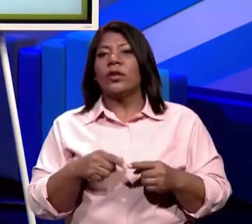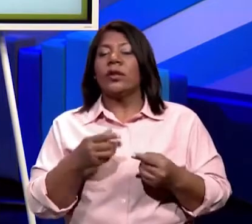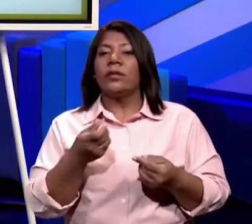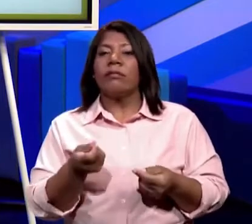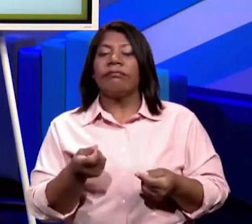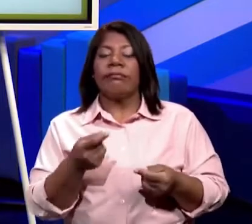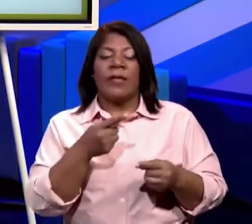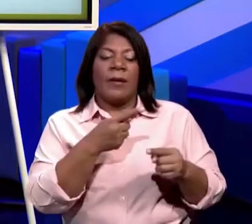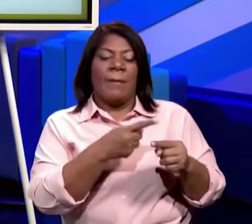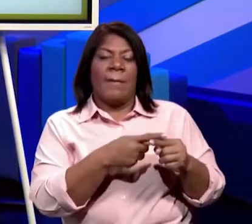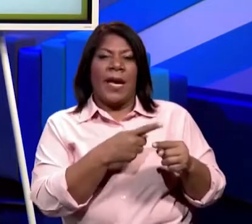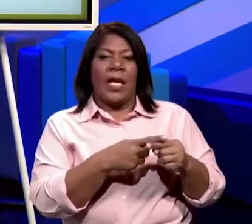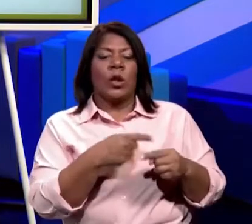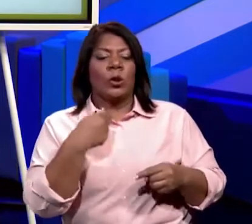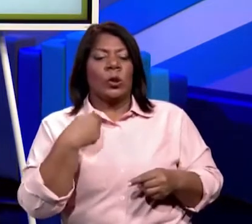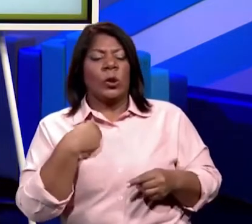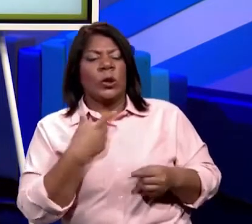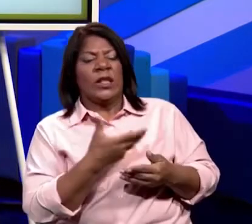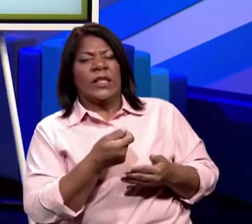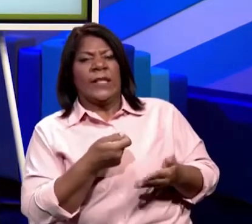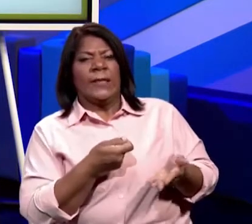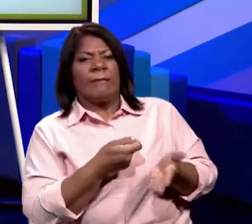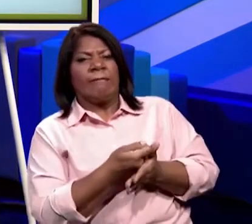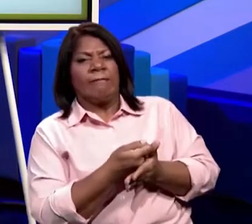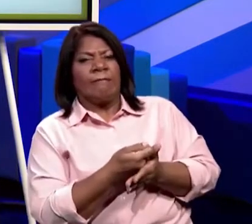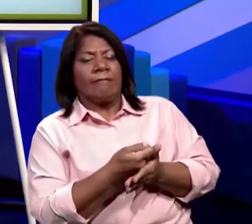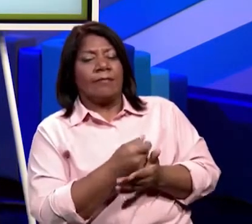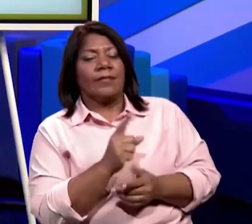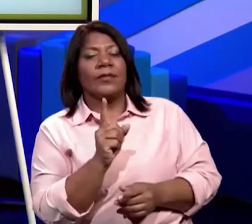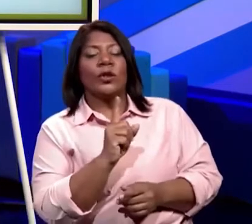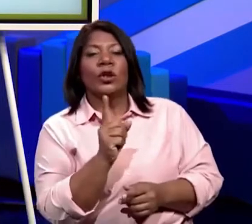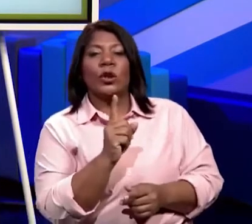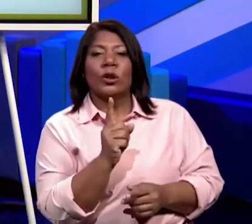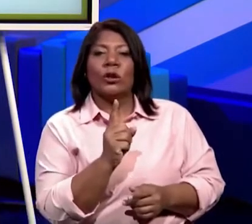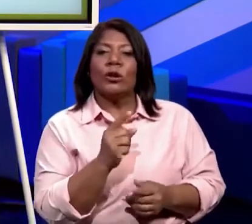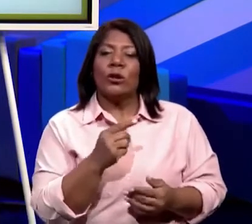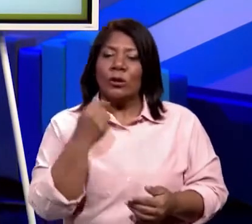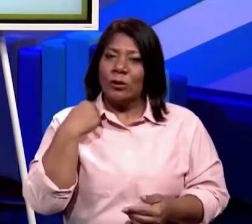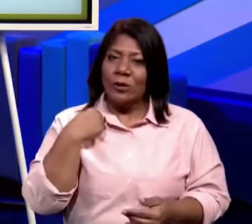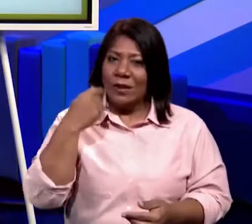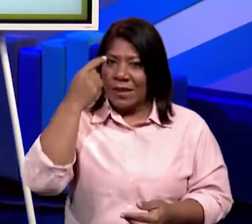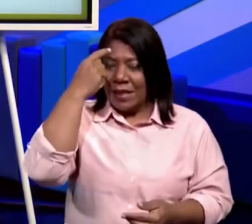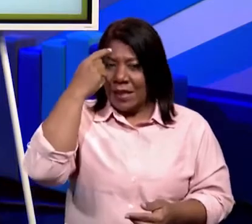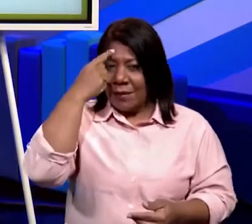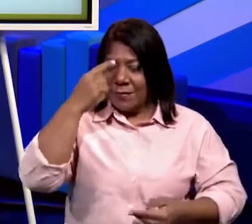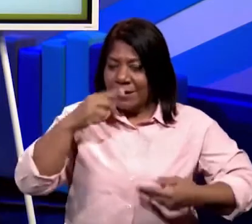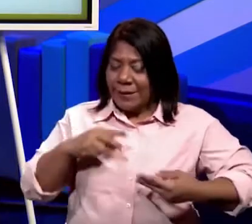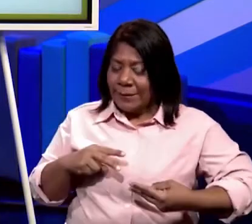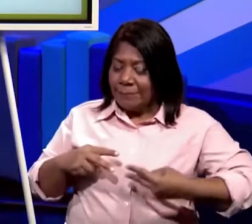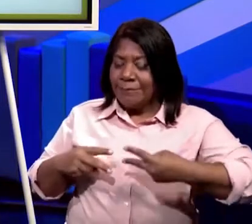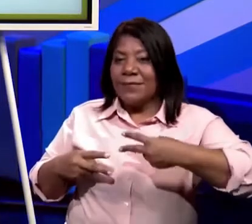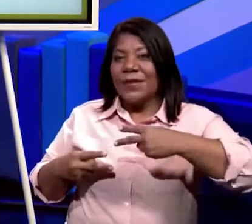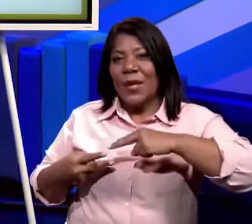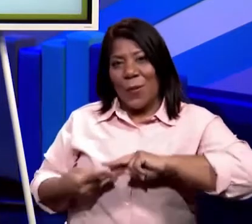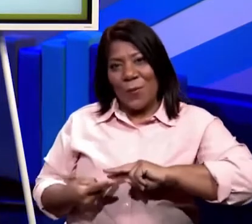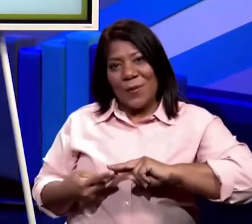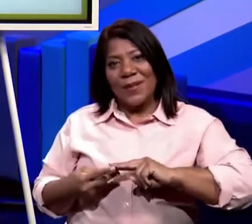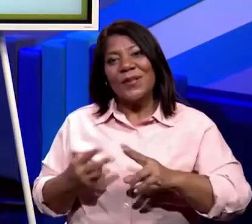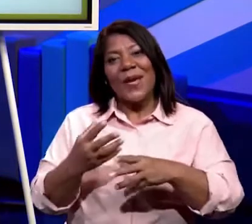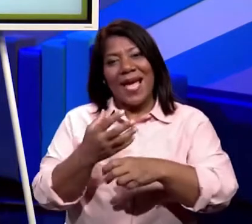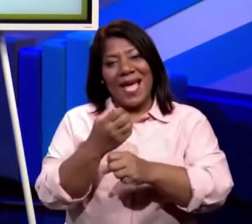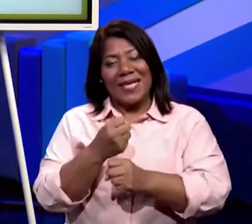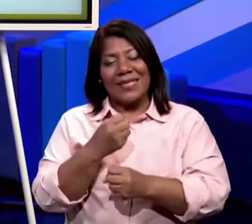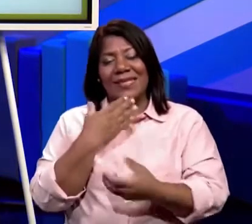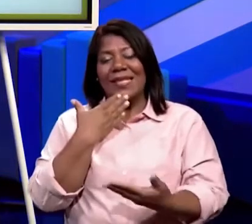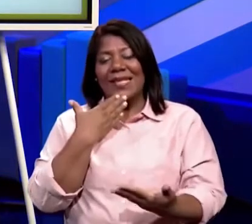por mal. Si alguien nos hace daño, nosotros tenemos que hacer el bien. Entonces, en esa novela Roberto por el Buen